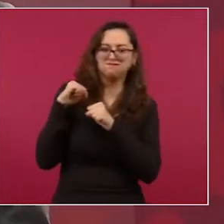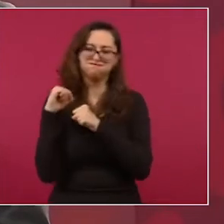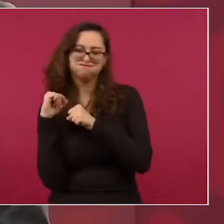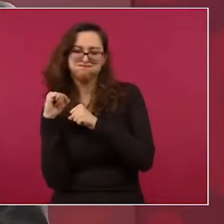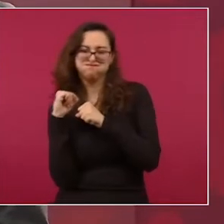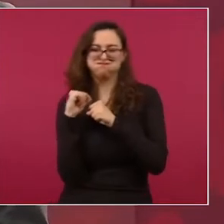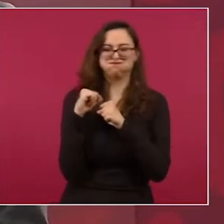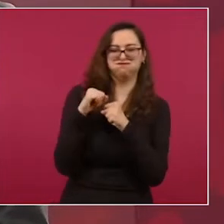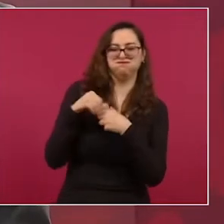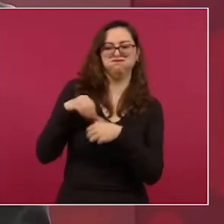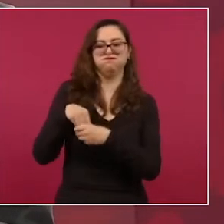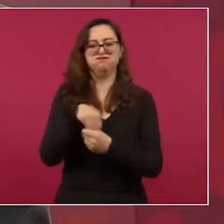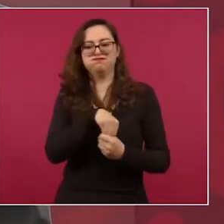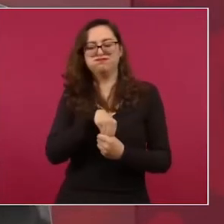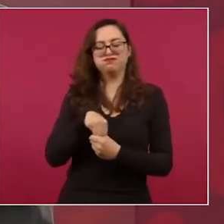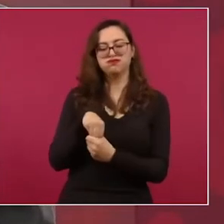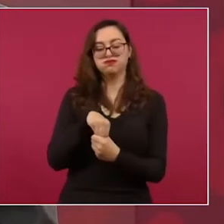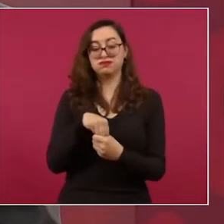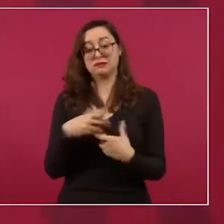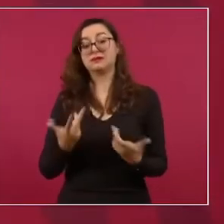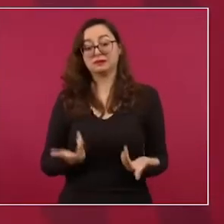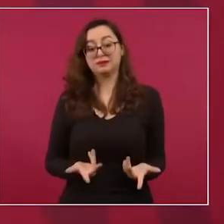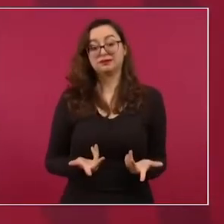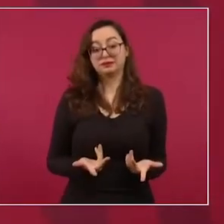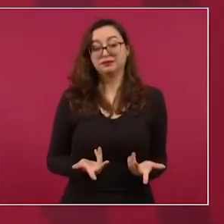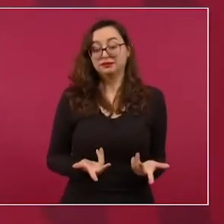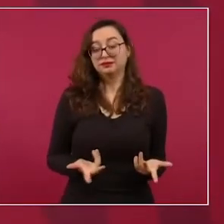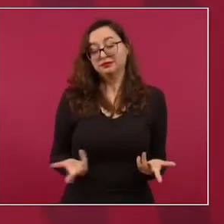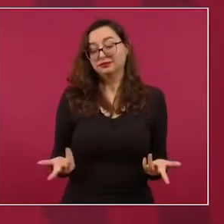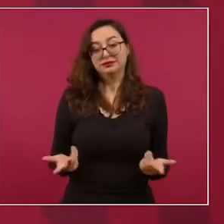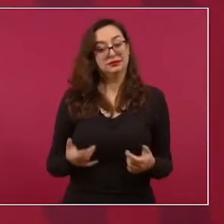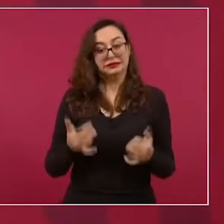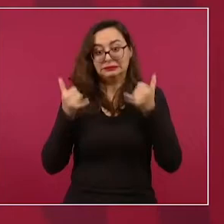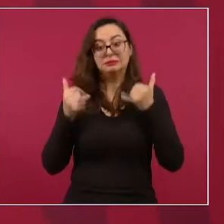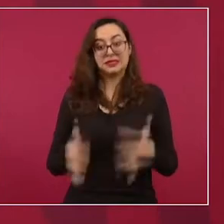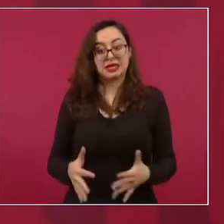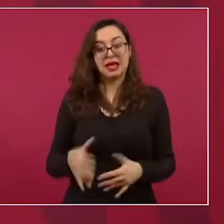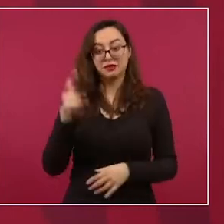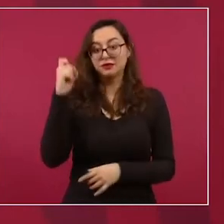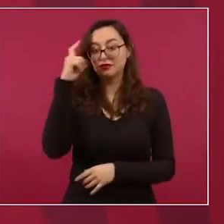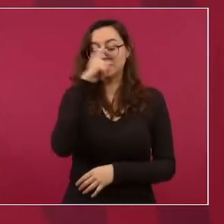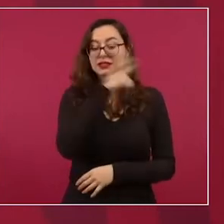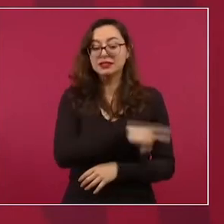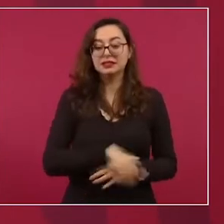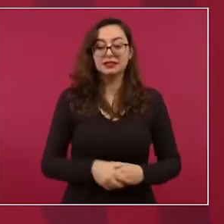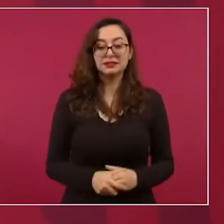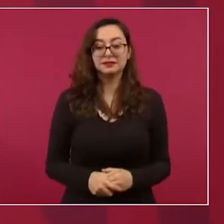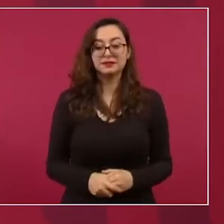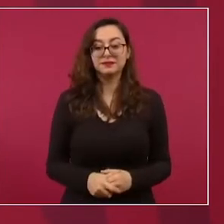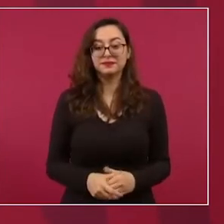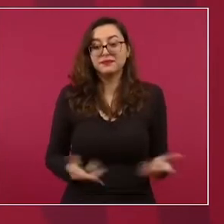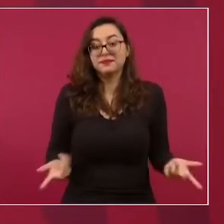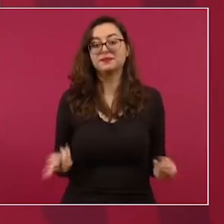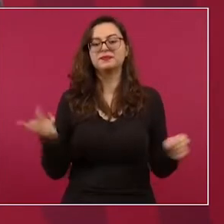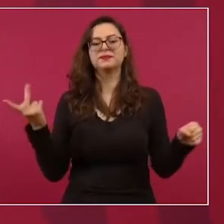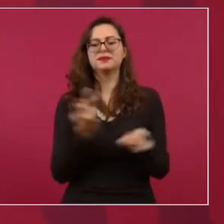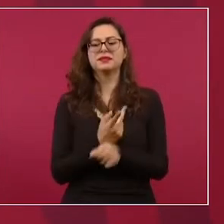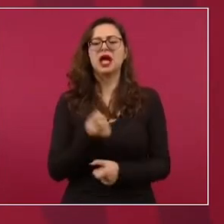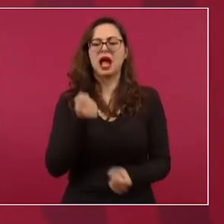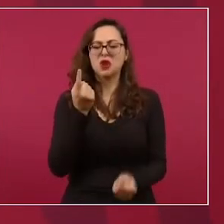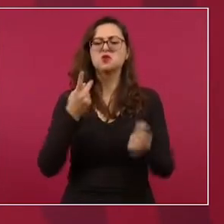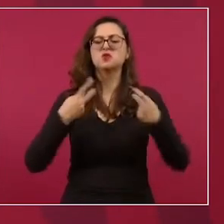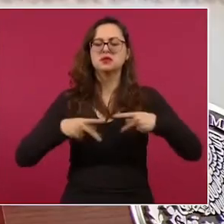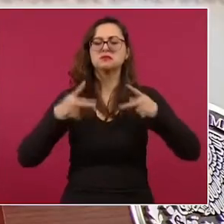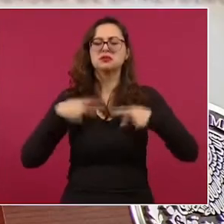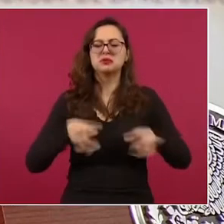porque hay quienes son tranquilos, pero